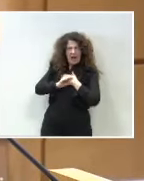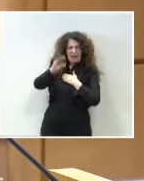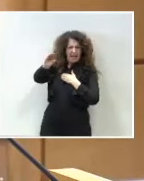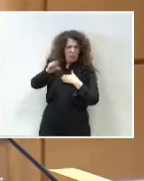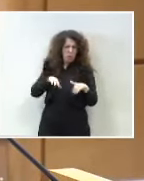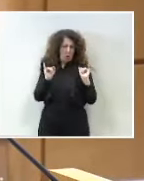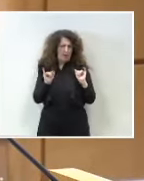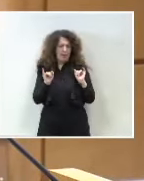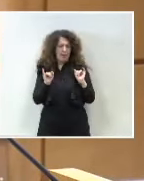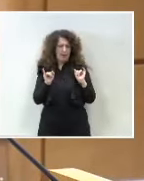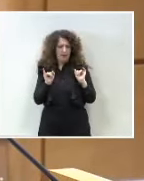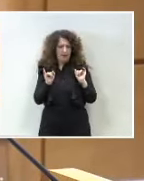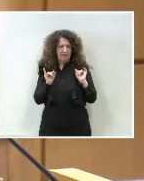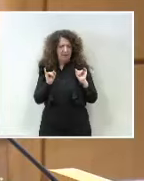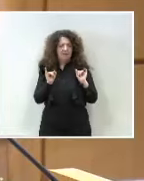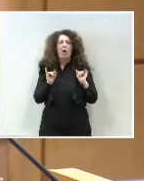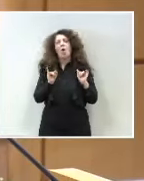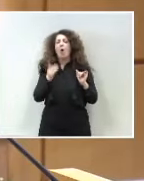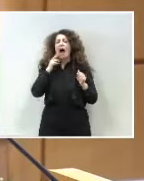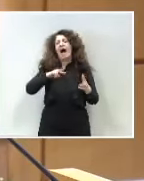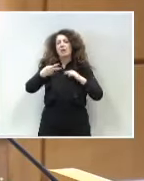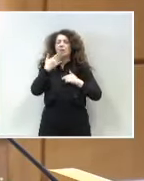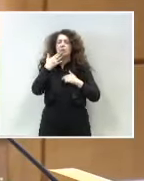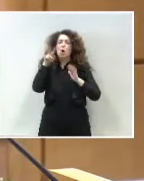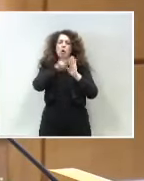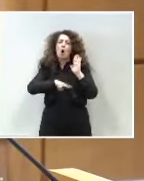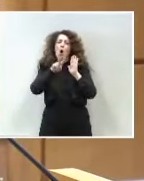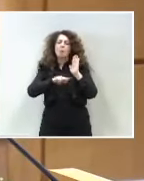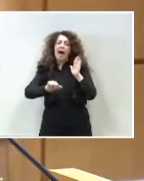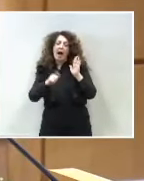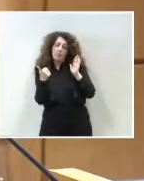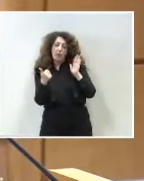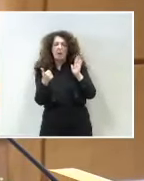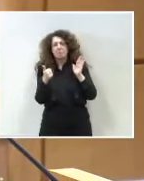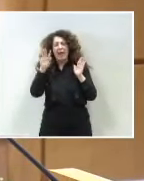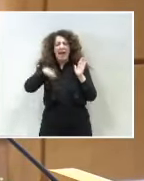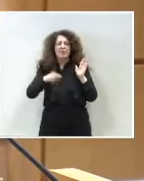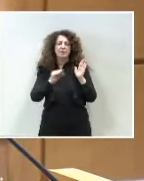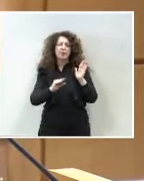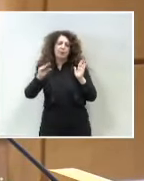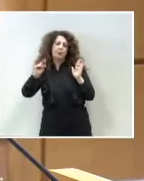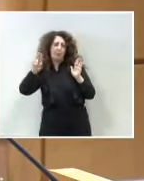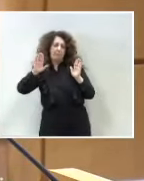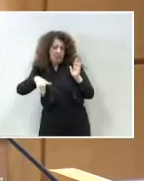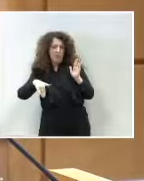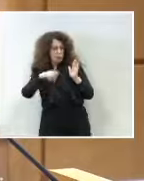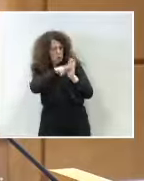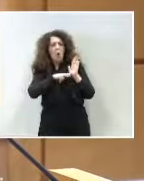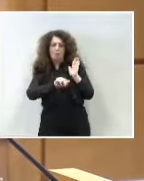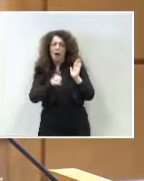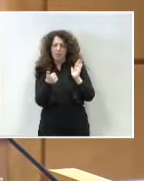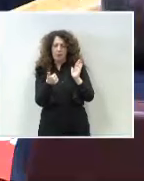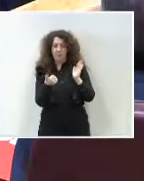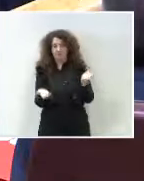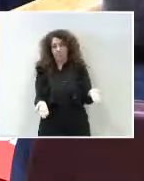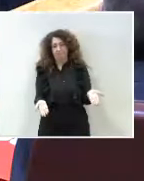o cuando, por el contrario, se aprueban normas que disminuyen los ingresos que debe recibir Cataluña. Por eso, señor